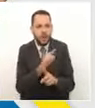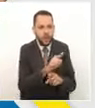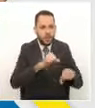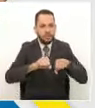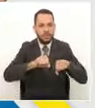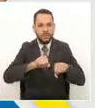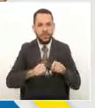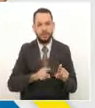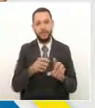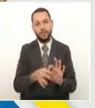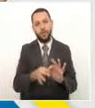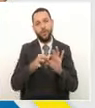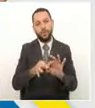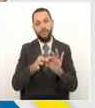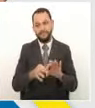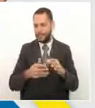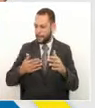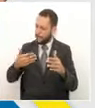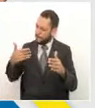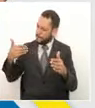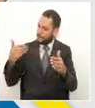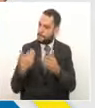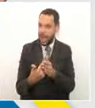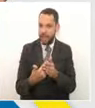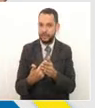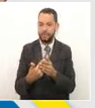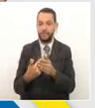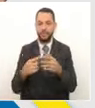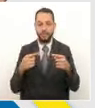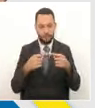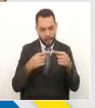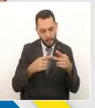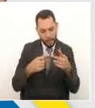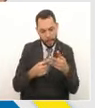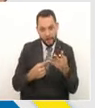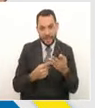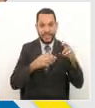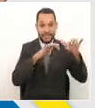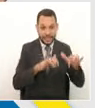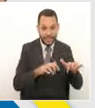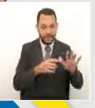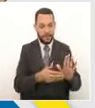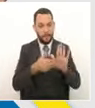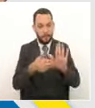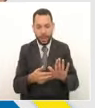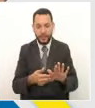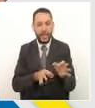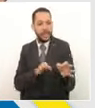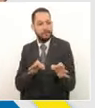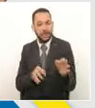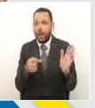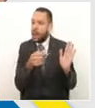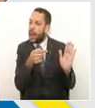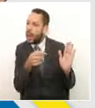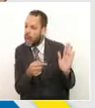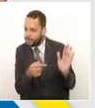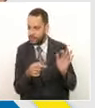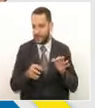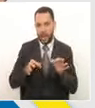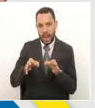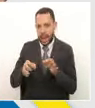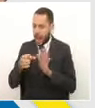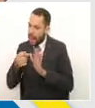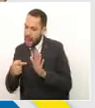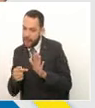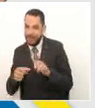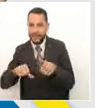departamental pasa, pasamos al tablero frente a quien nos realiza el control político y administrativo, que es la